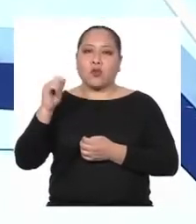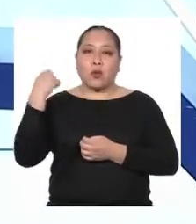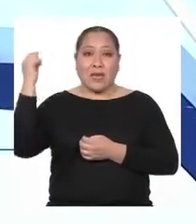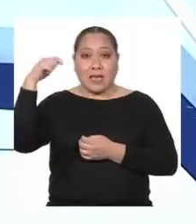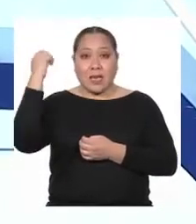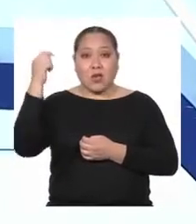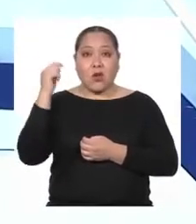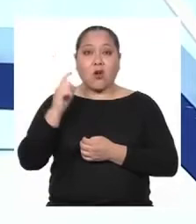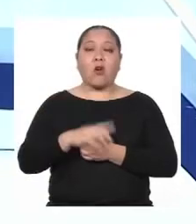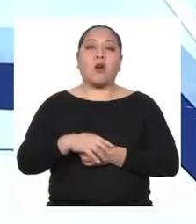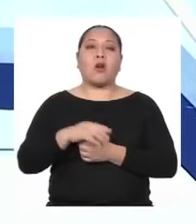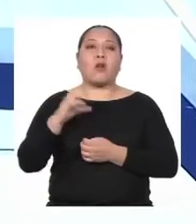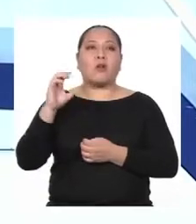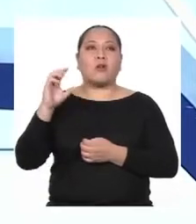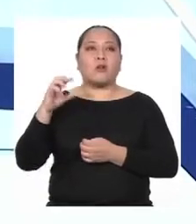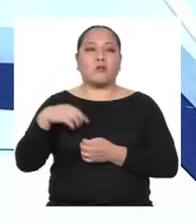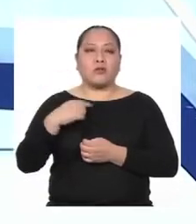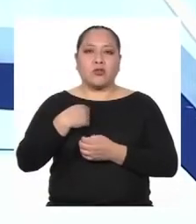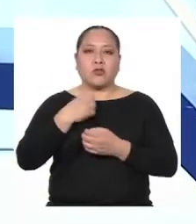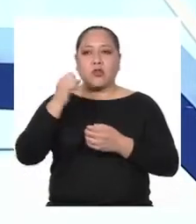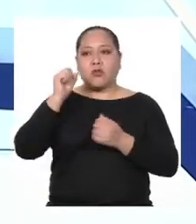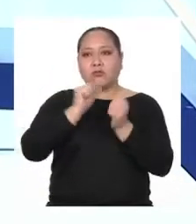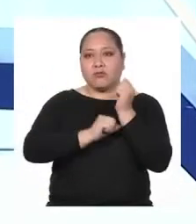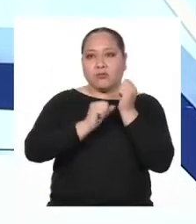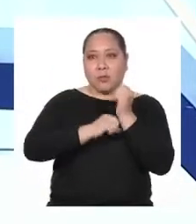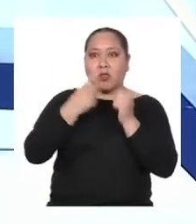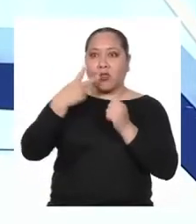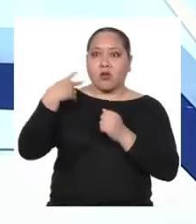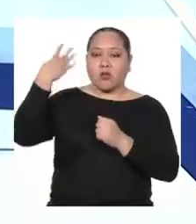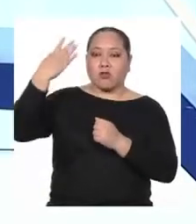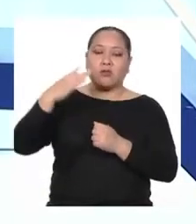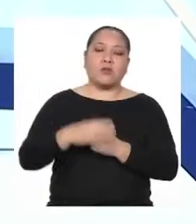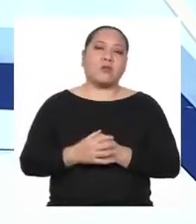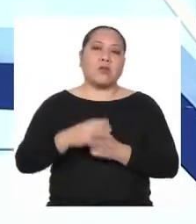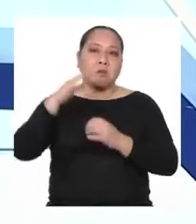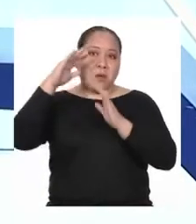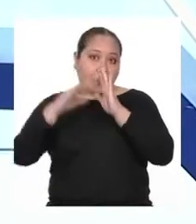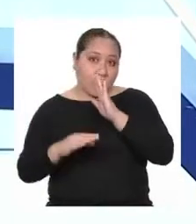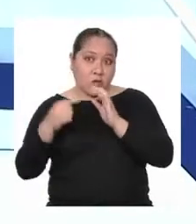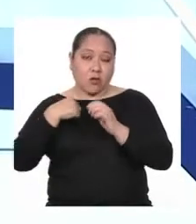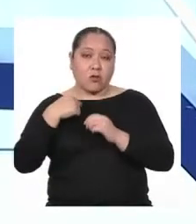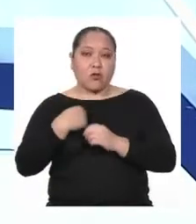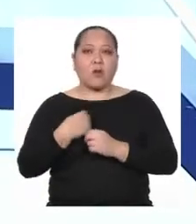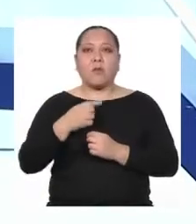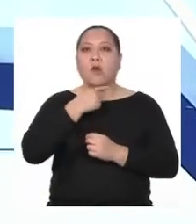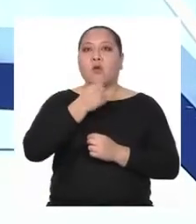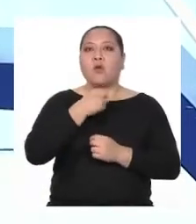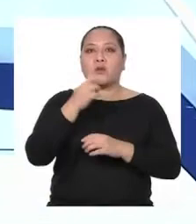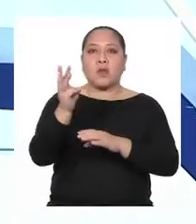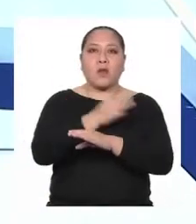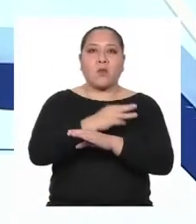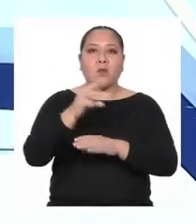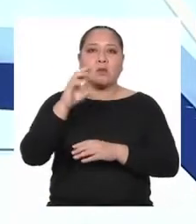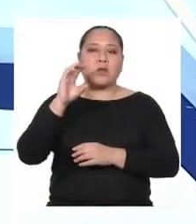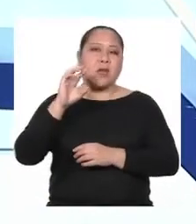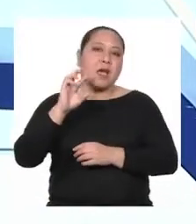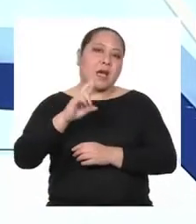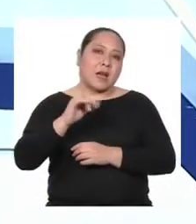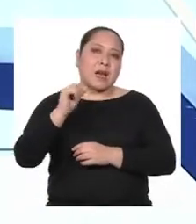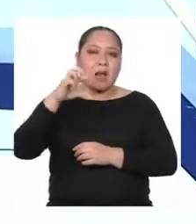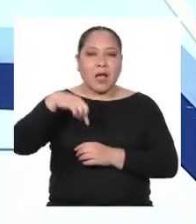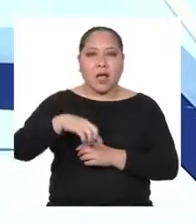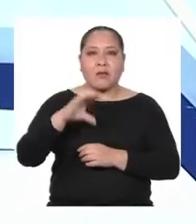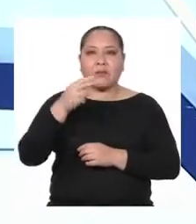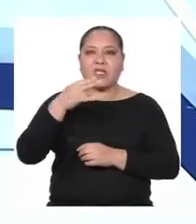soy la menor Me gusta el hip hop y también la música chicha Me encanta la pachamanca, pero también el pollo de la brasa